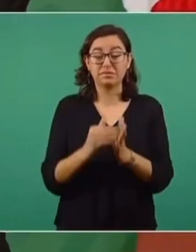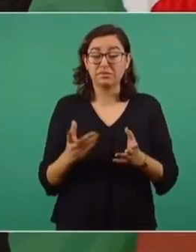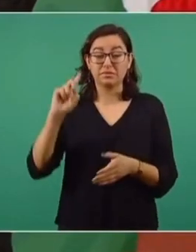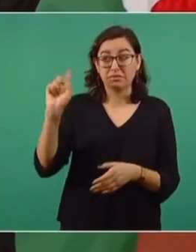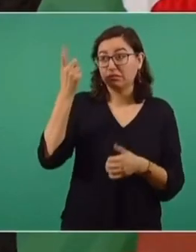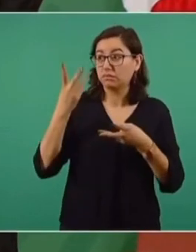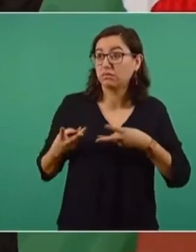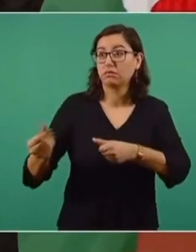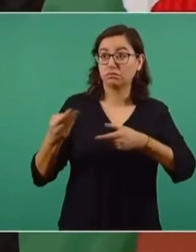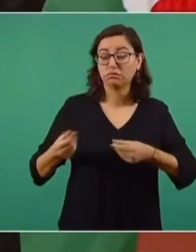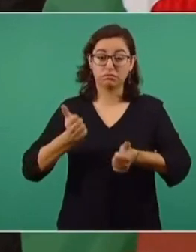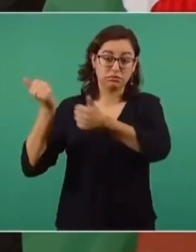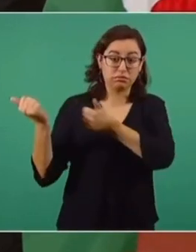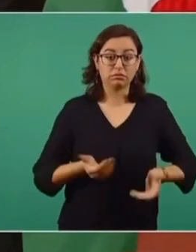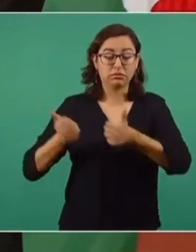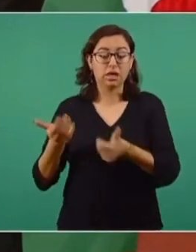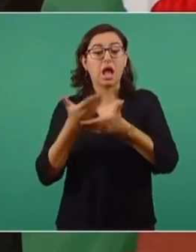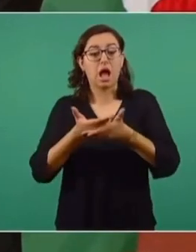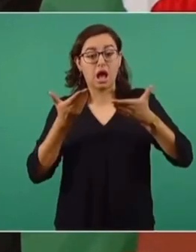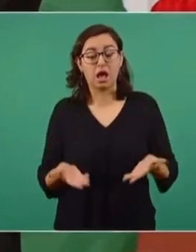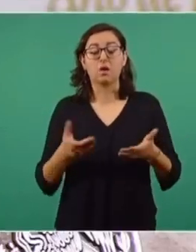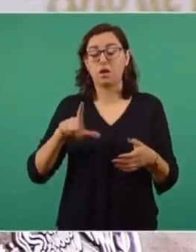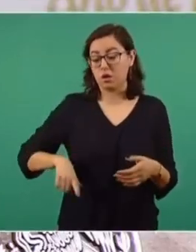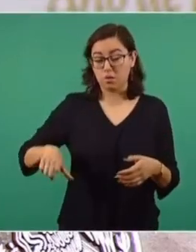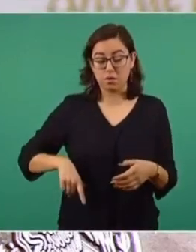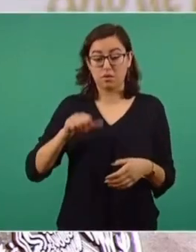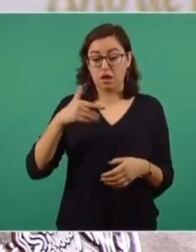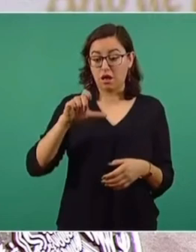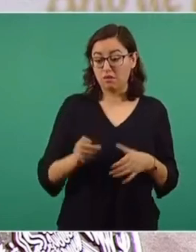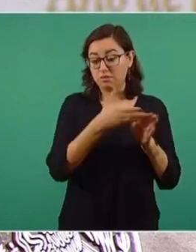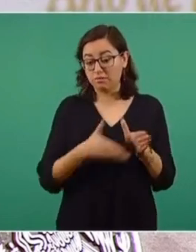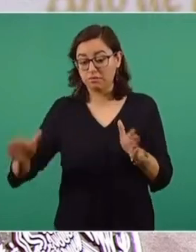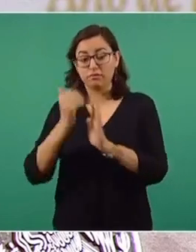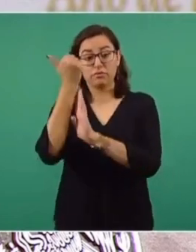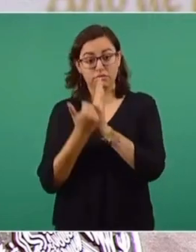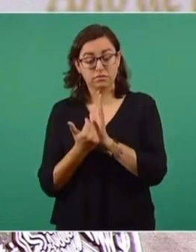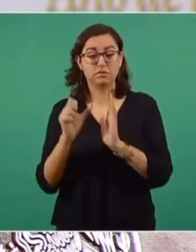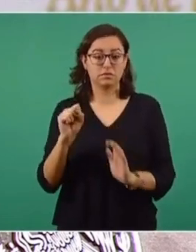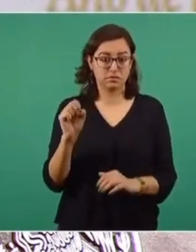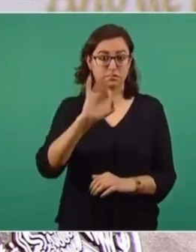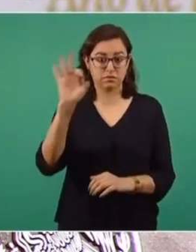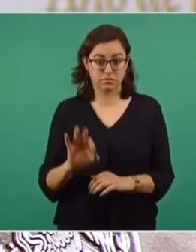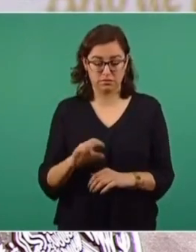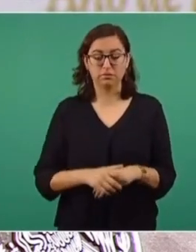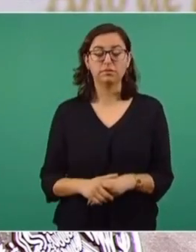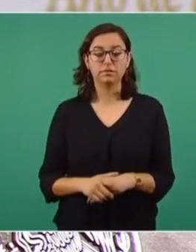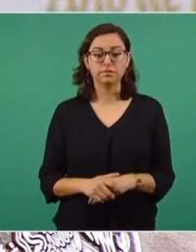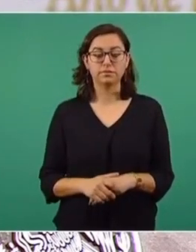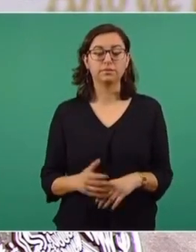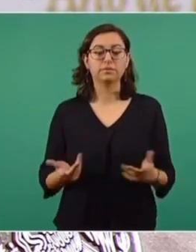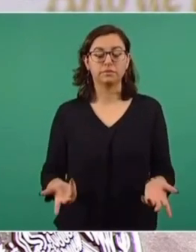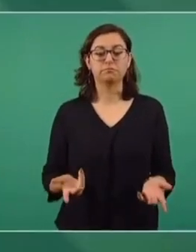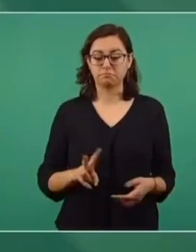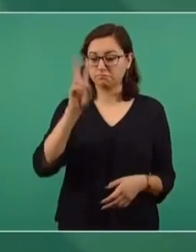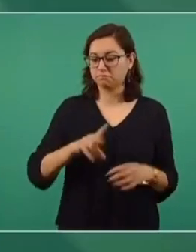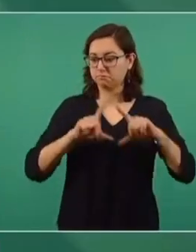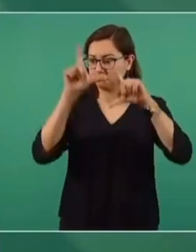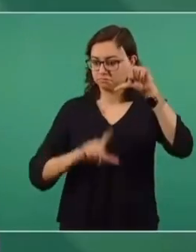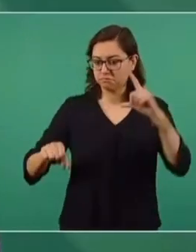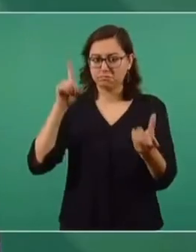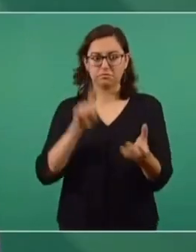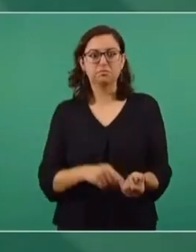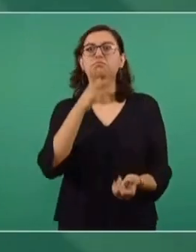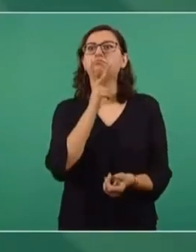esta administración, las importaciones de diésel han bajado hasta un 60 por ciento. En suma, no obstante que México es una potencia petrolera, la reforma